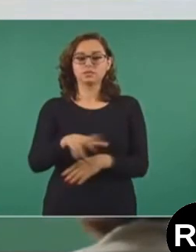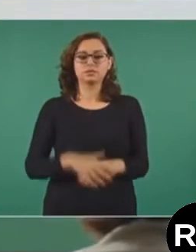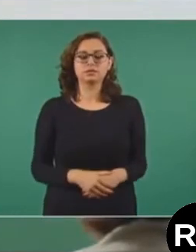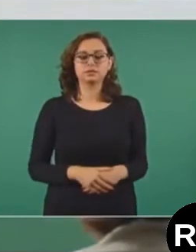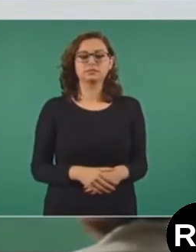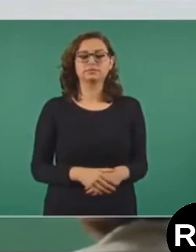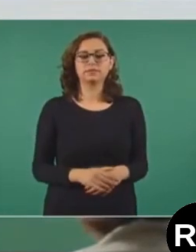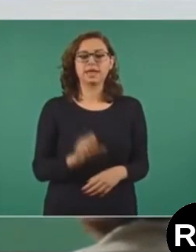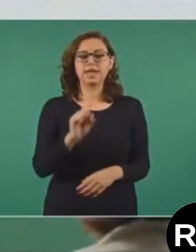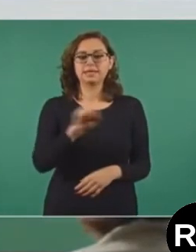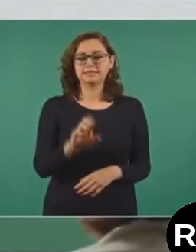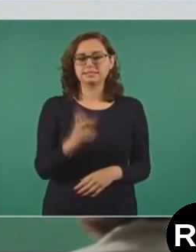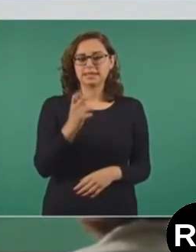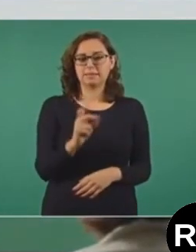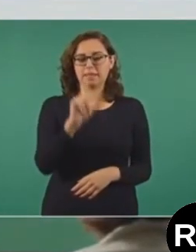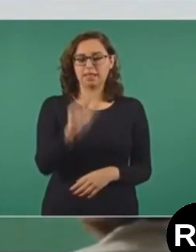Manuel Cepeda,